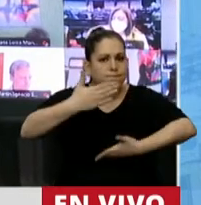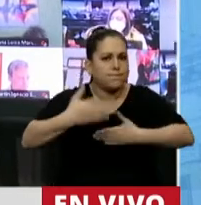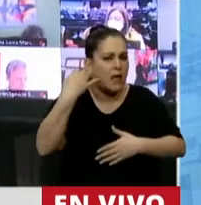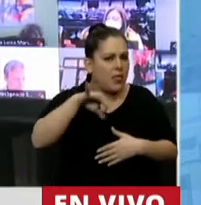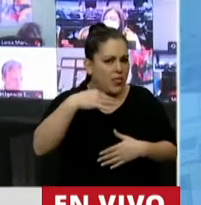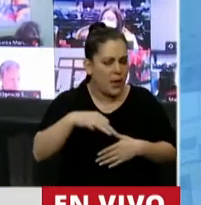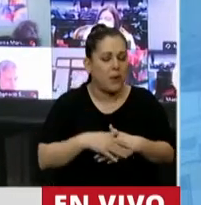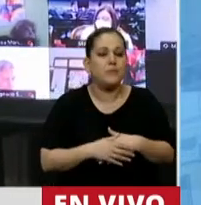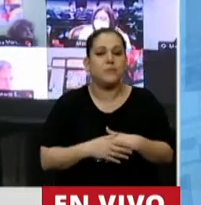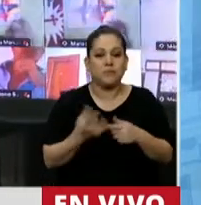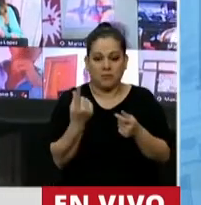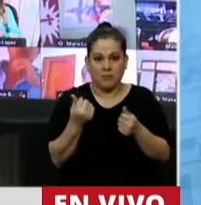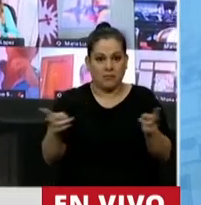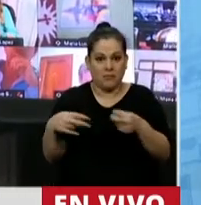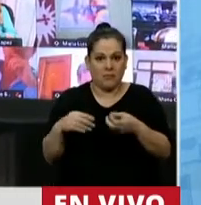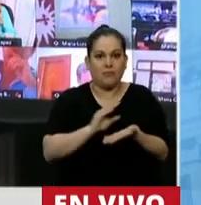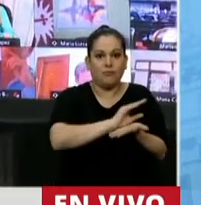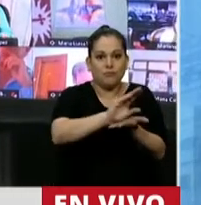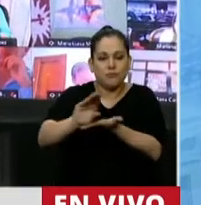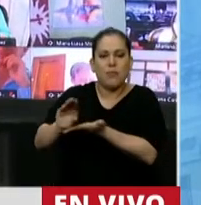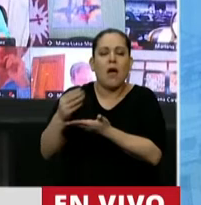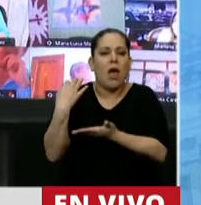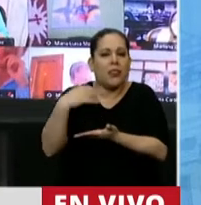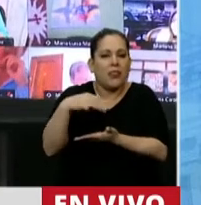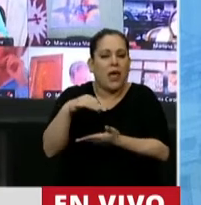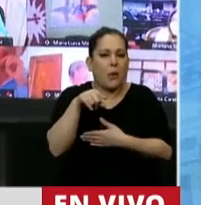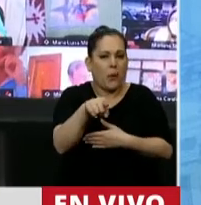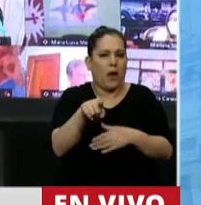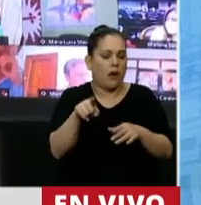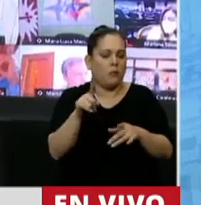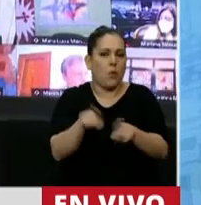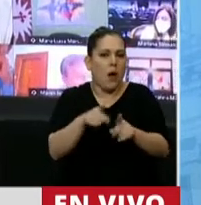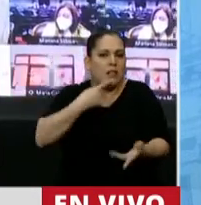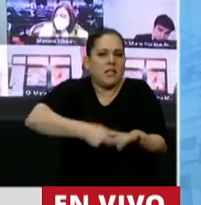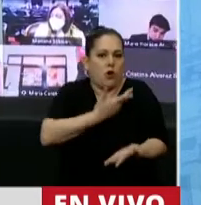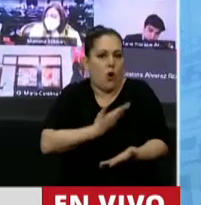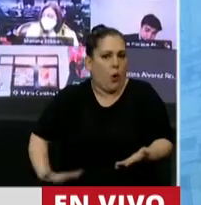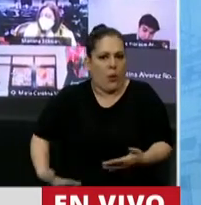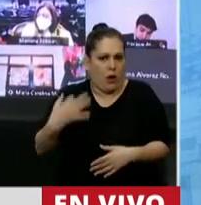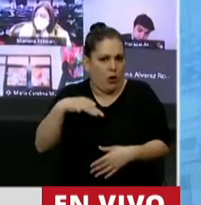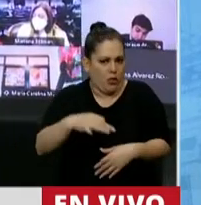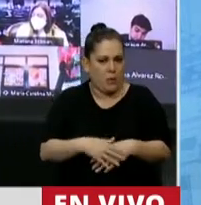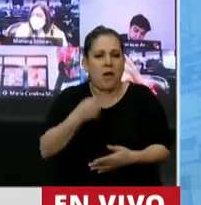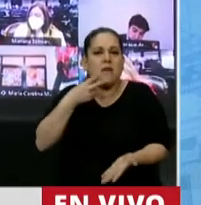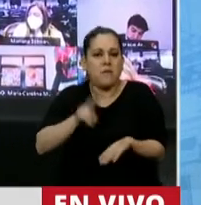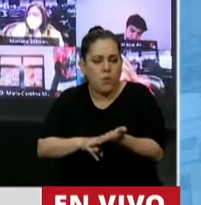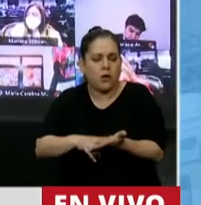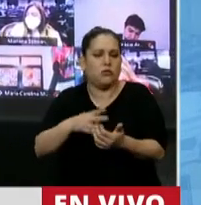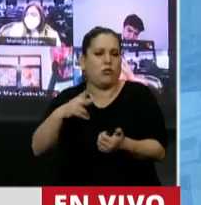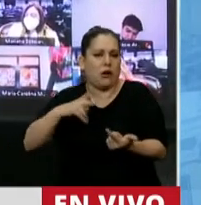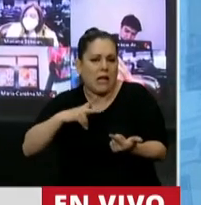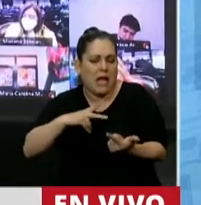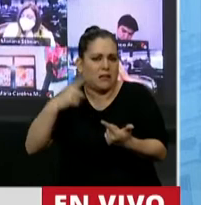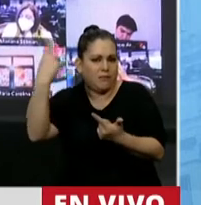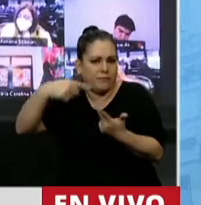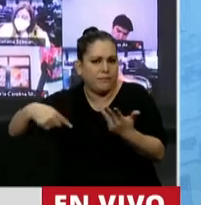redistribución sostiene que debe ser reinstalada en la agenda pública. Los impuestos sobre la renta y la riqueza deben a